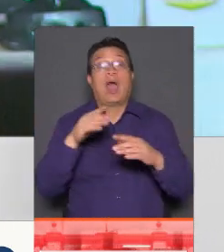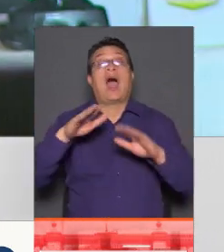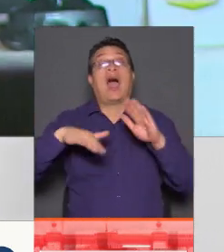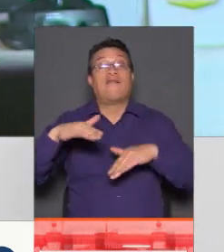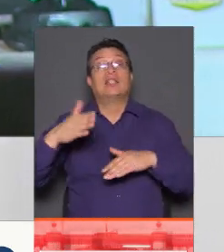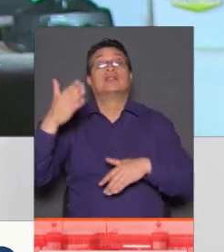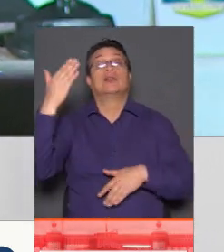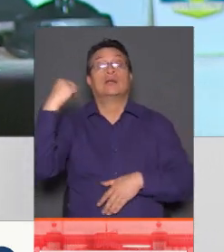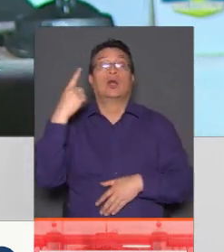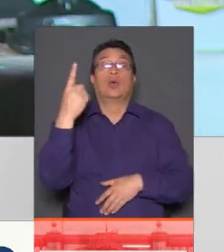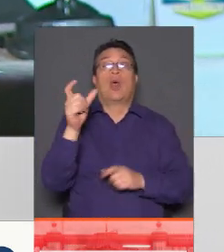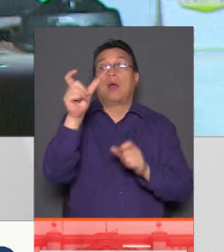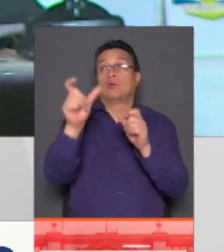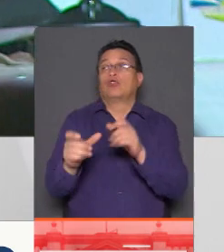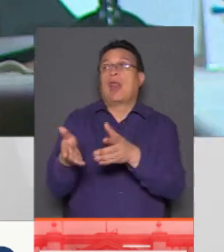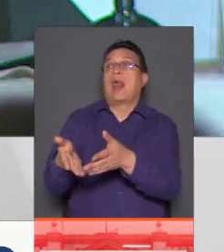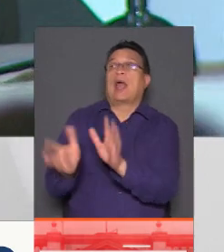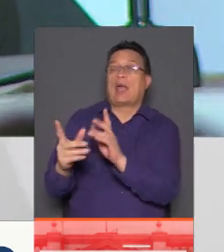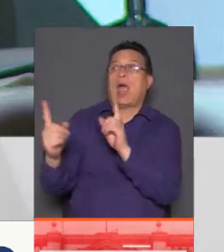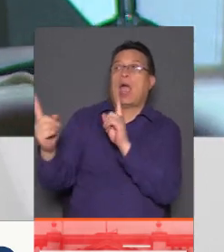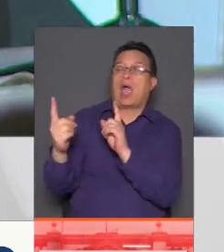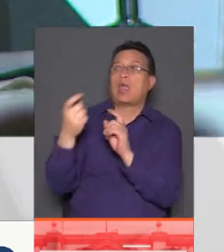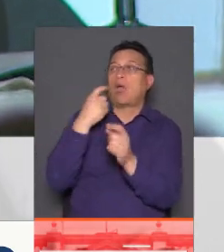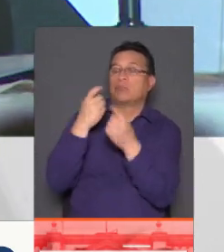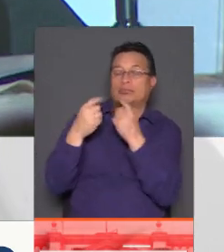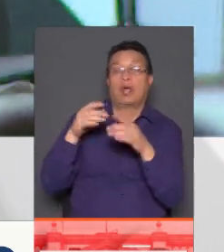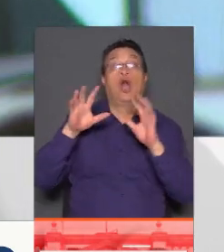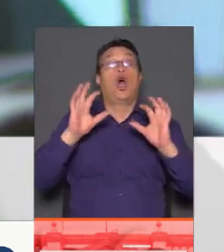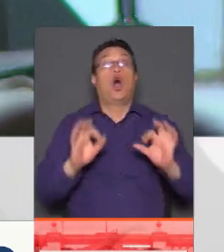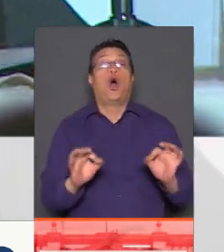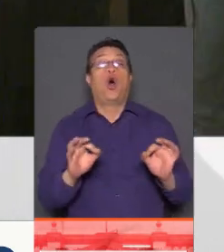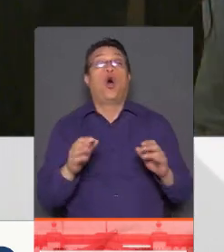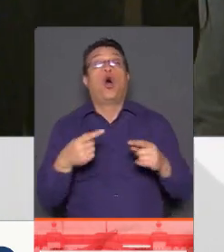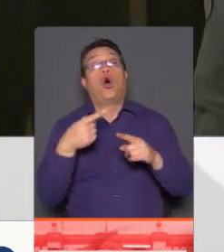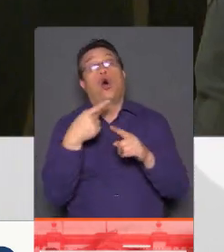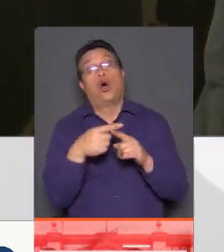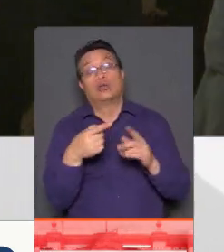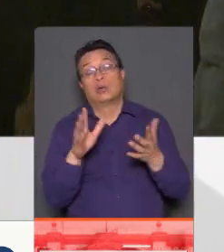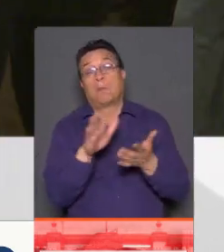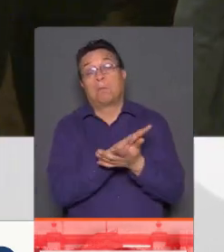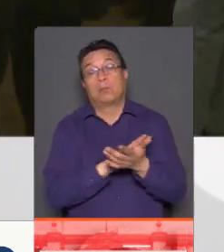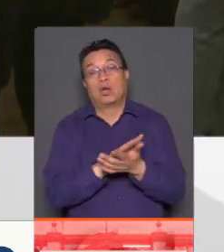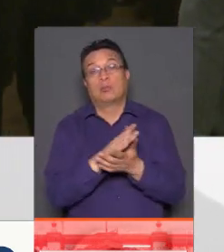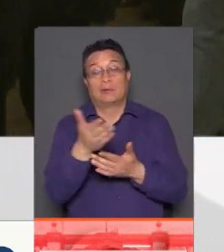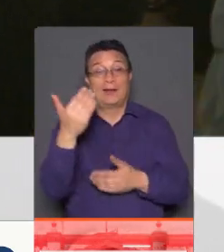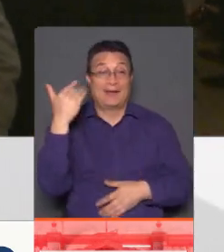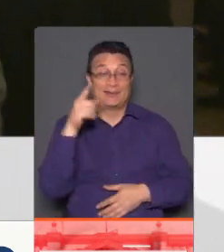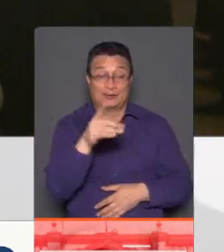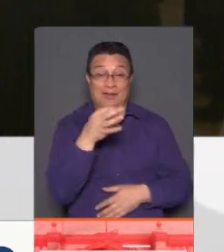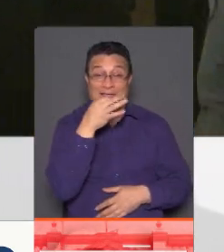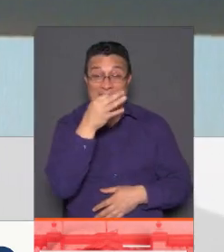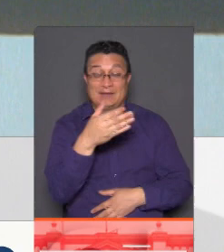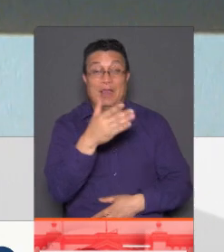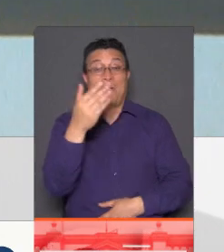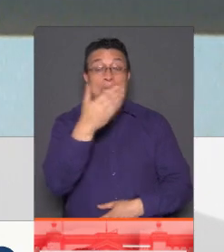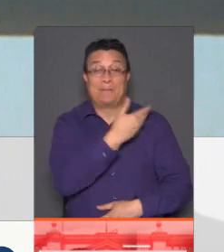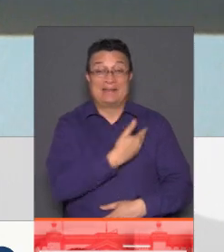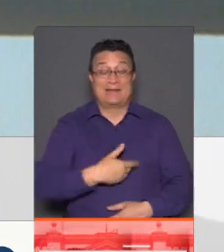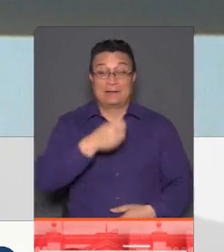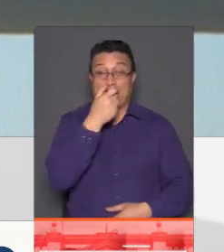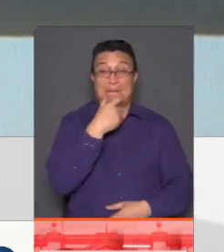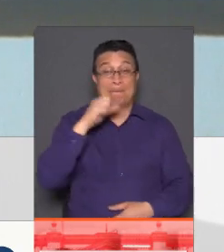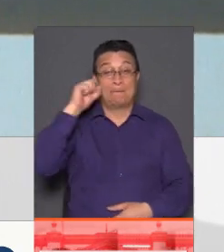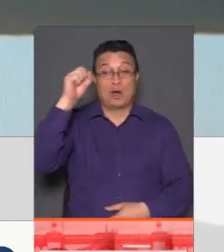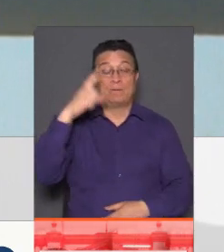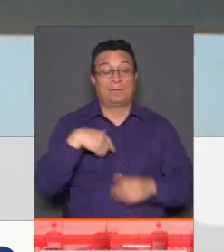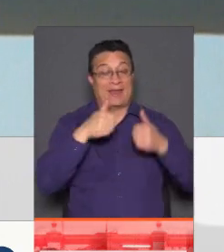ocurre por un transeúnte en la calle, otra vez que alguien que, por ejemplo, en el caso anterior que tú citabas, del Presidente Boric, era un